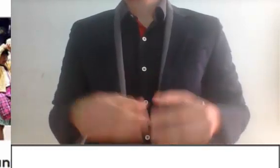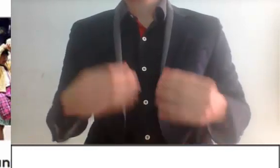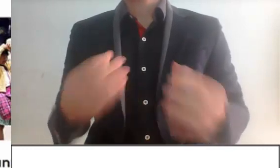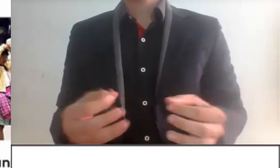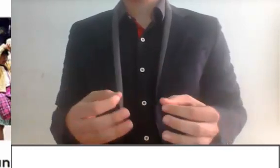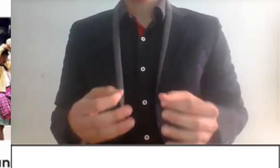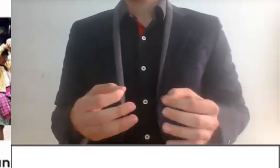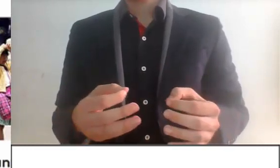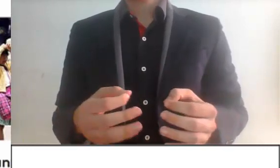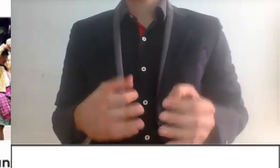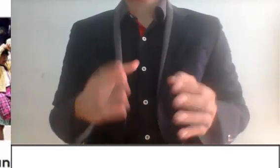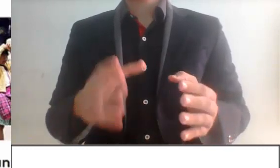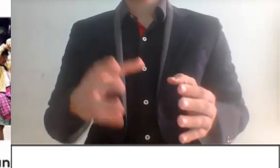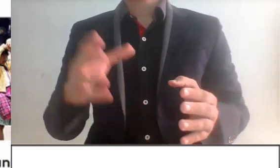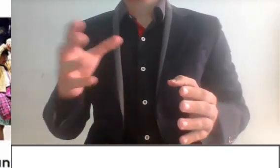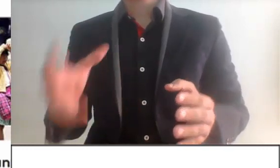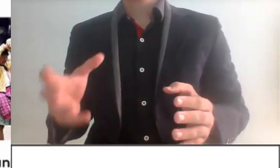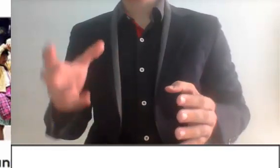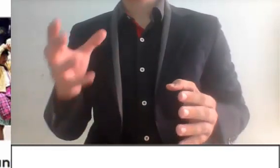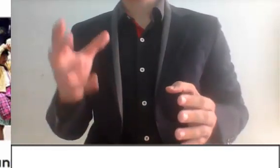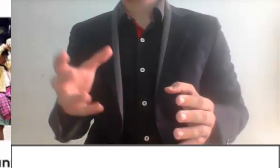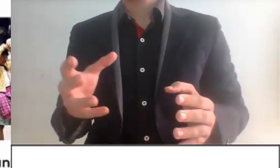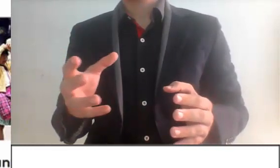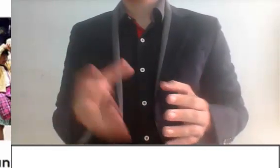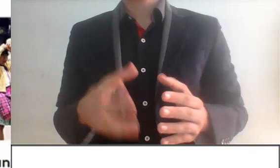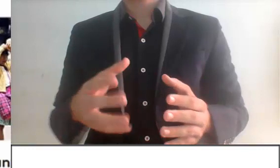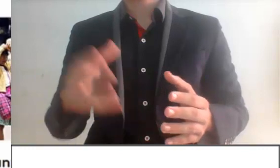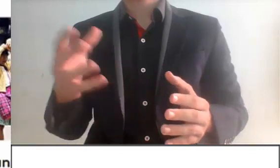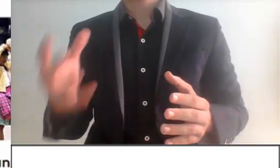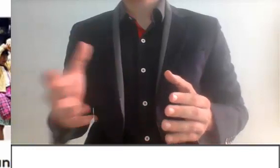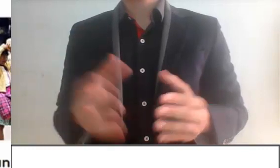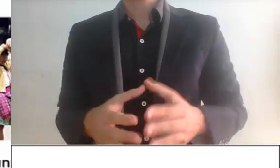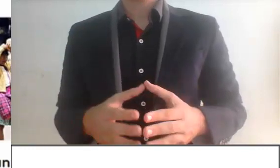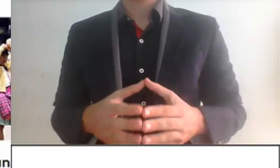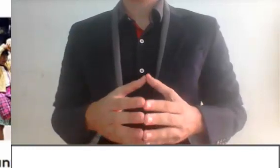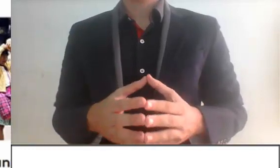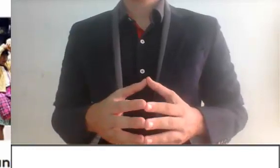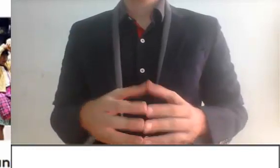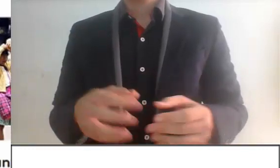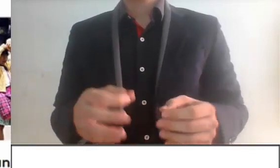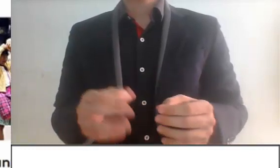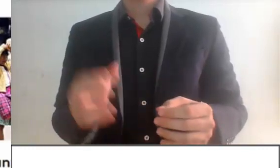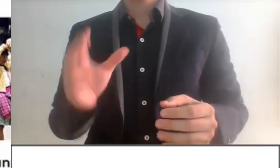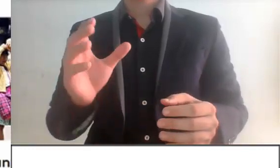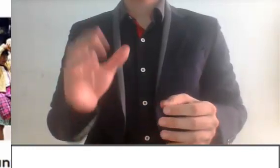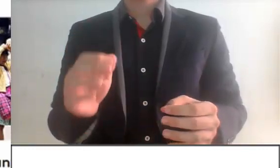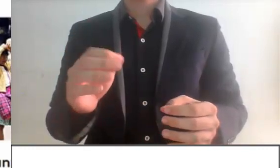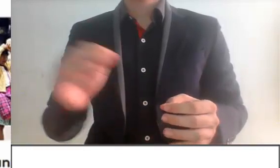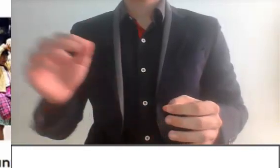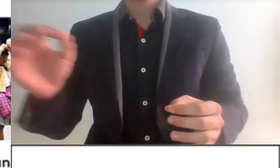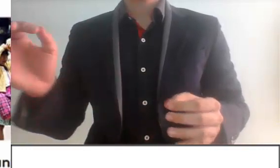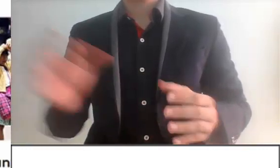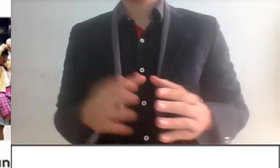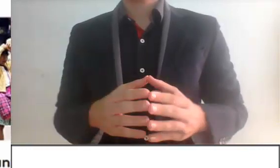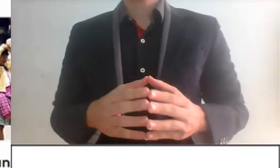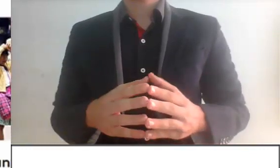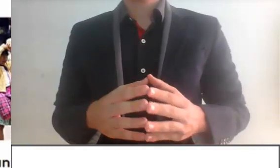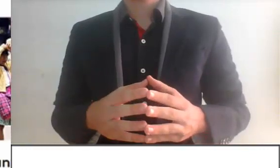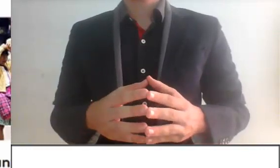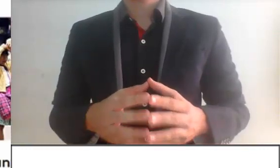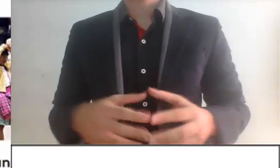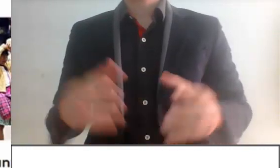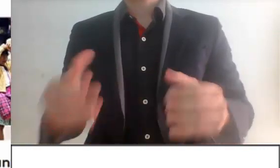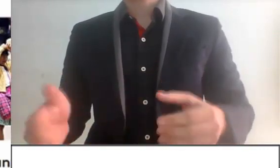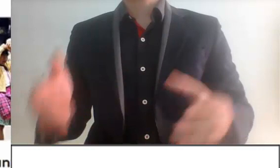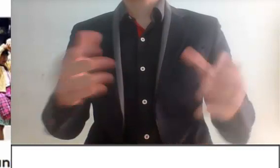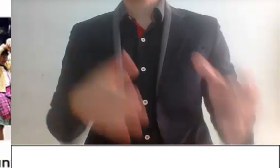es que, bueno, lo que representan ingresos los grandes contribuyentes en nuestro país es cerca del 50. y algo por ciento, según